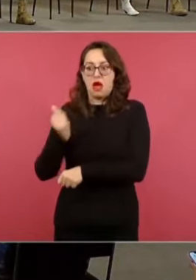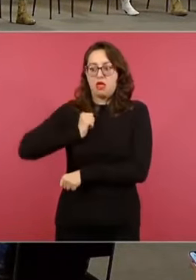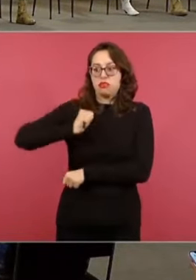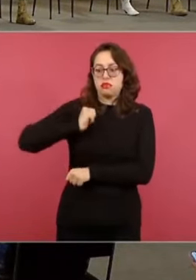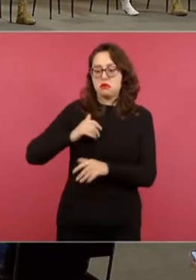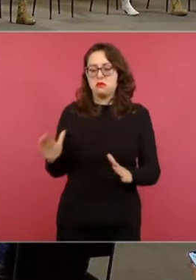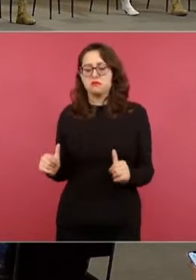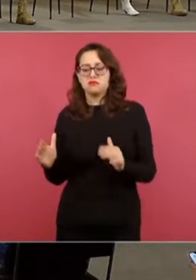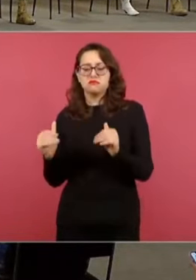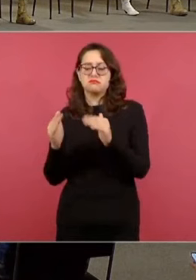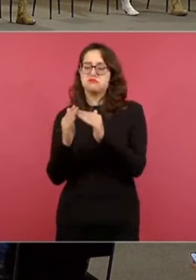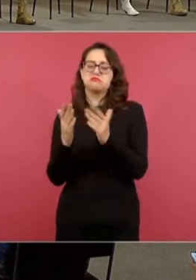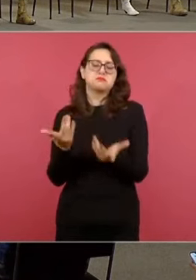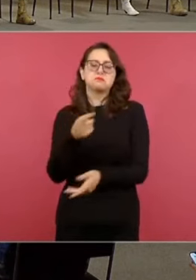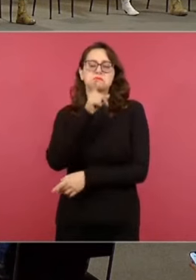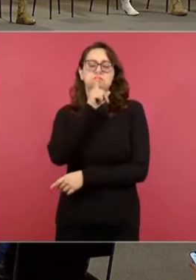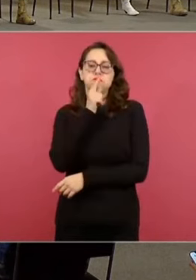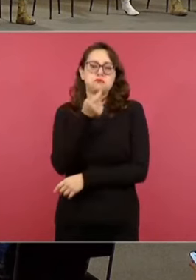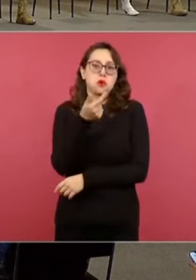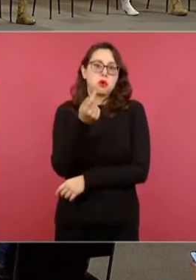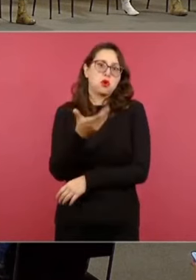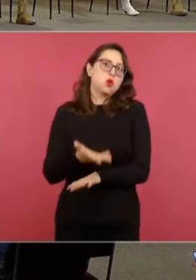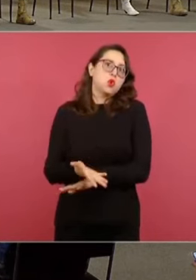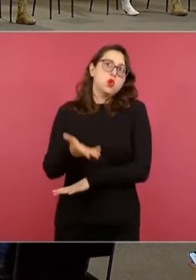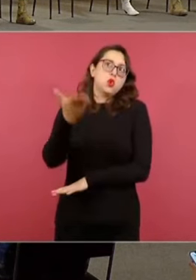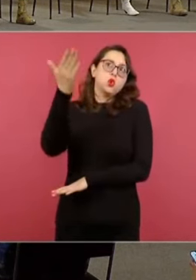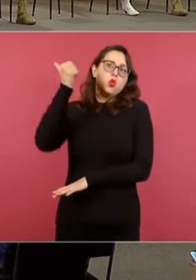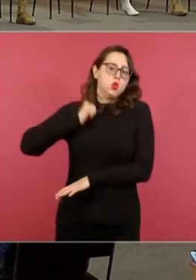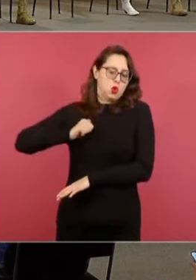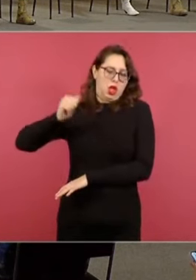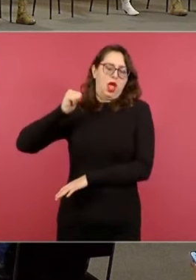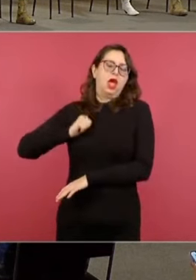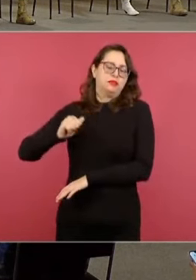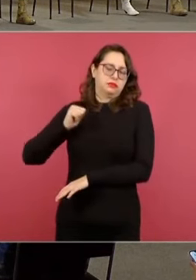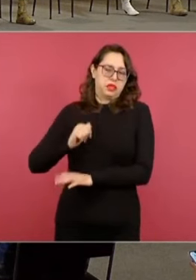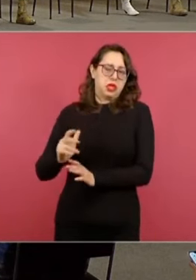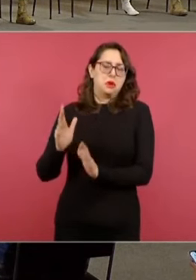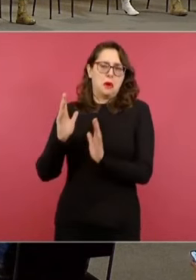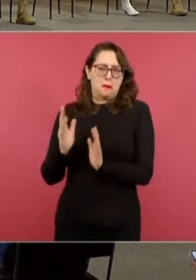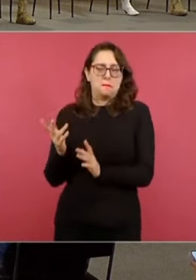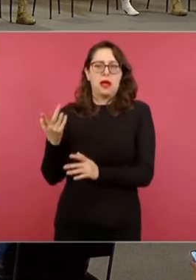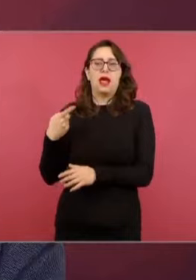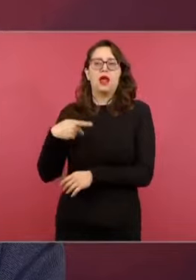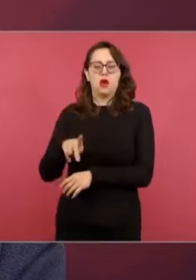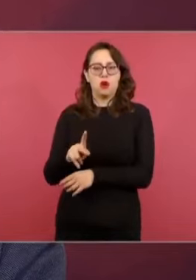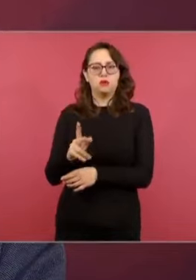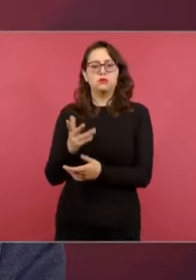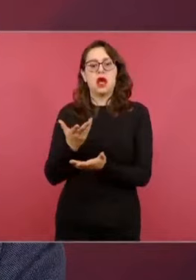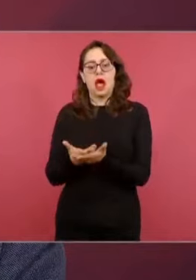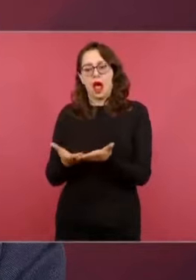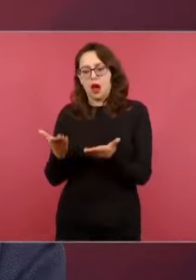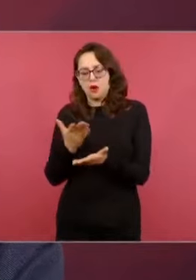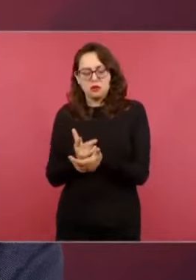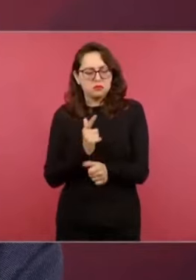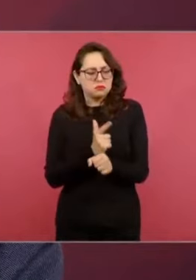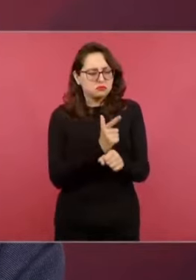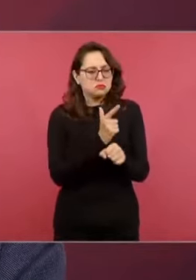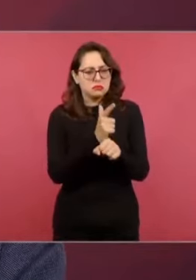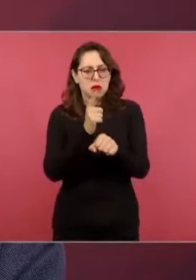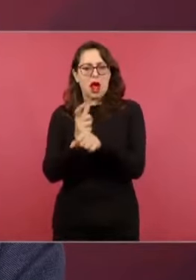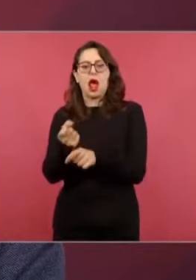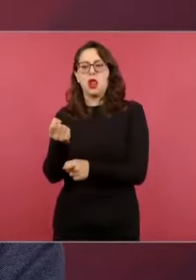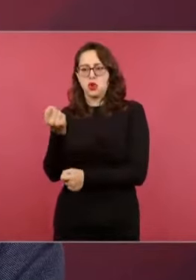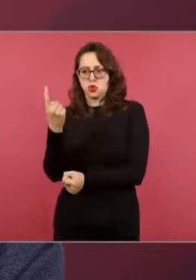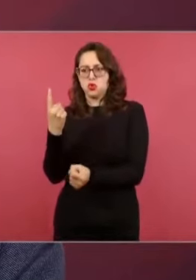de la autopista. No obstante, pudimos recuperar información y materiales correspondientes a cuatro mil 228